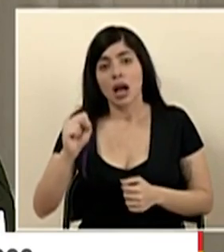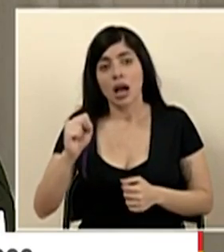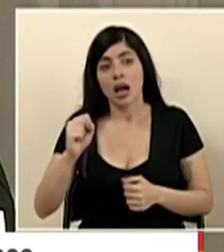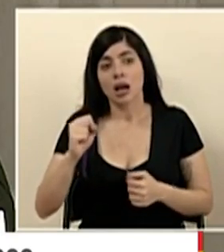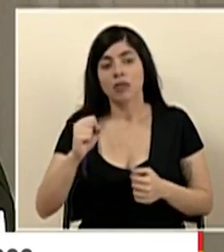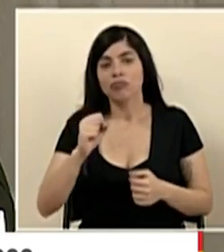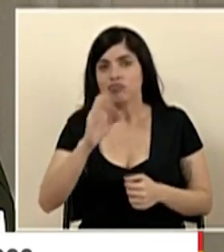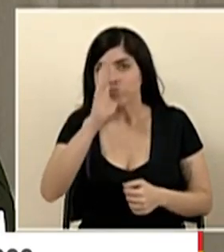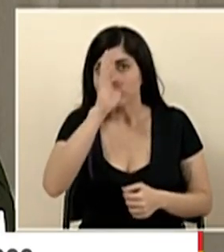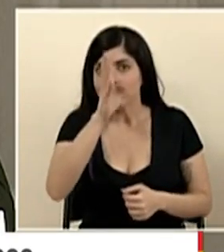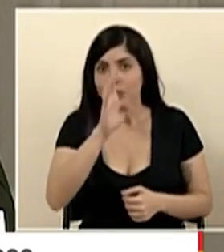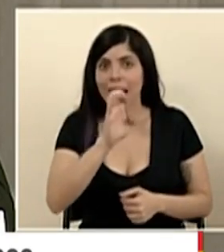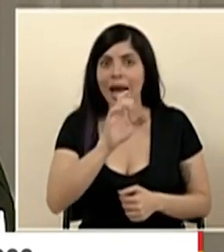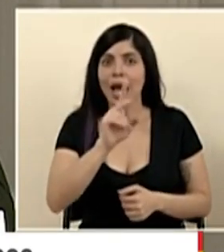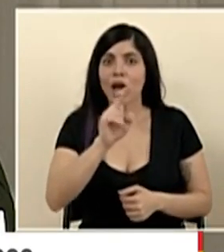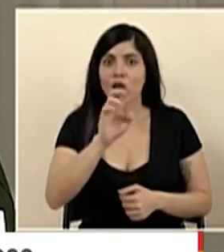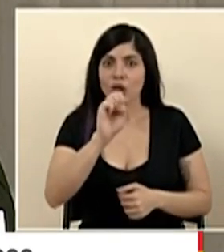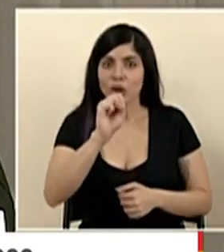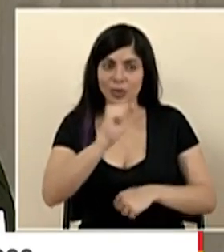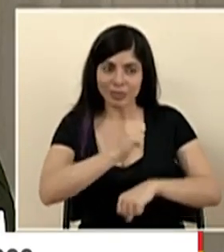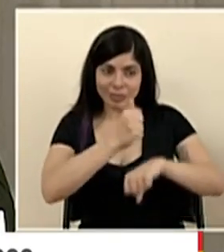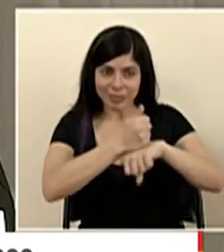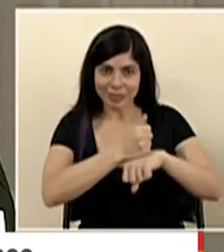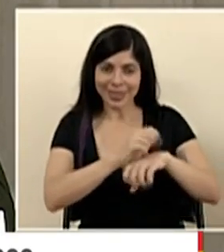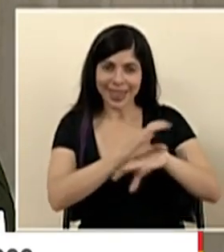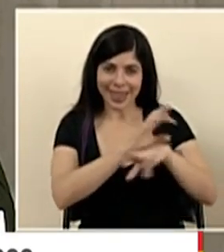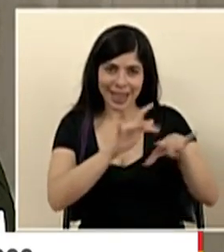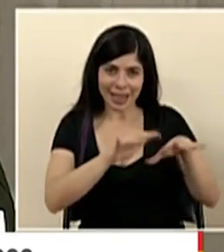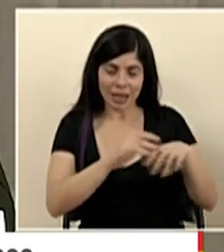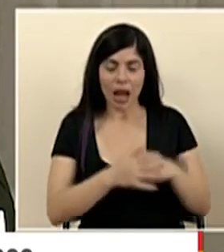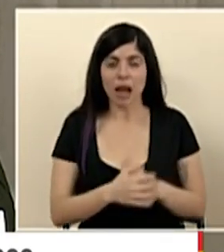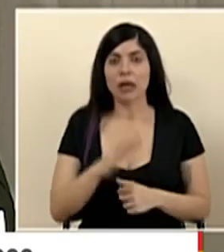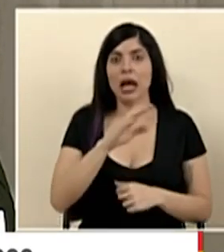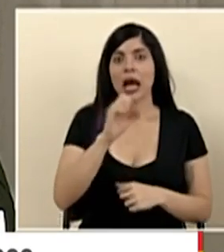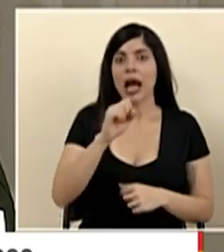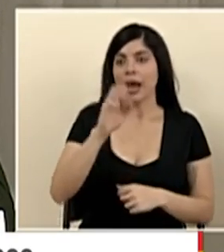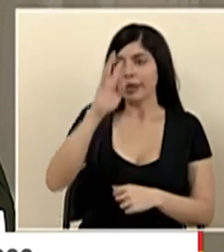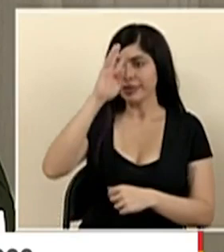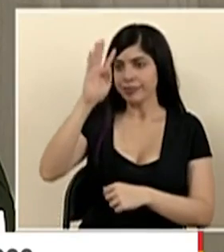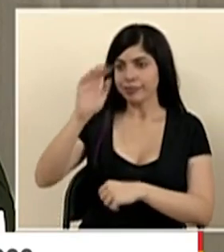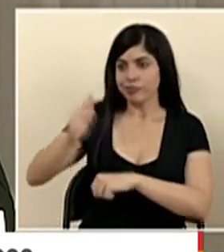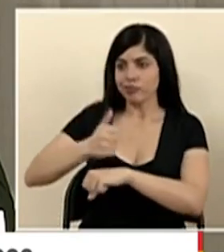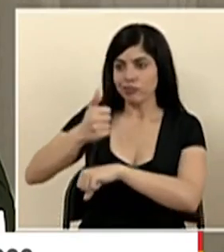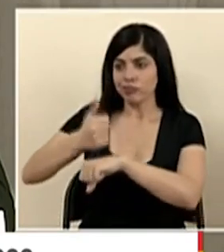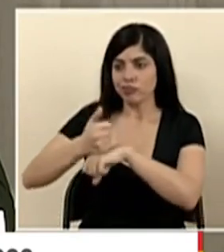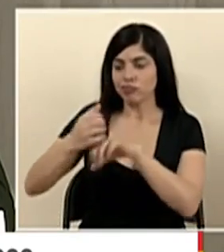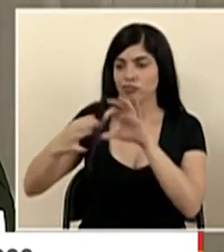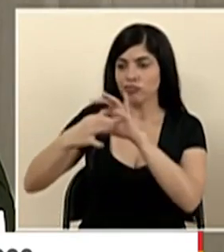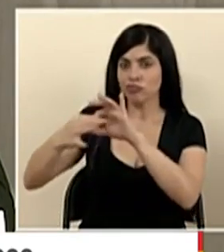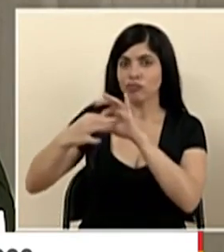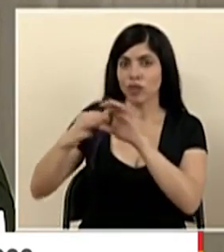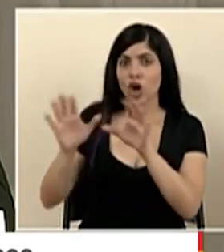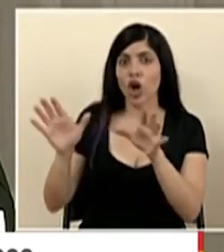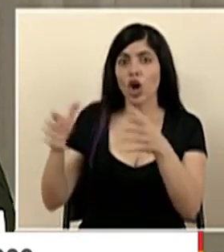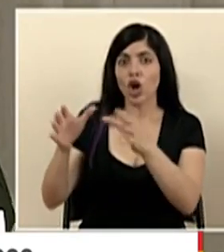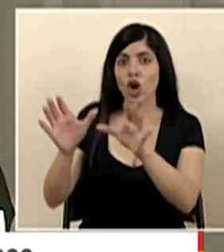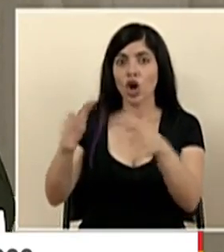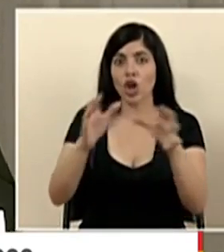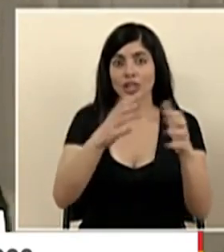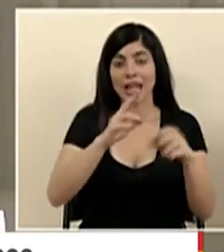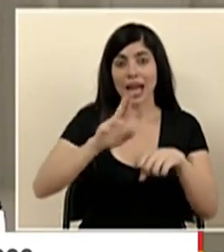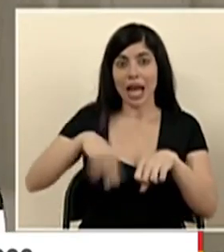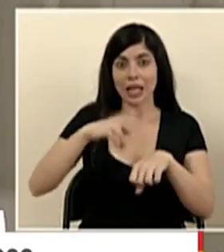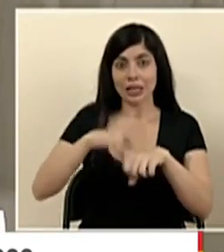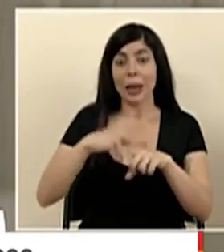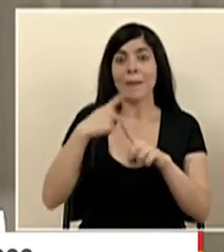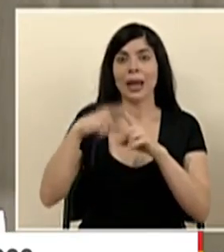las aplicaciones de edus en la parte digital ha hecho desarrollos en vínculo con el clúster nacional y